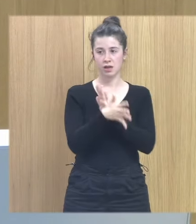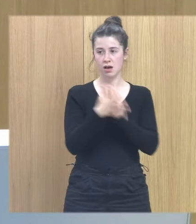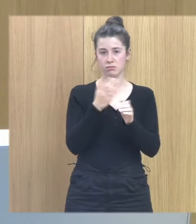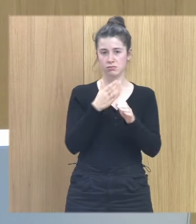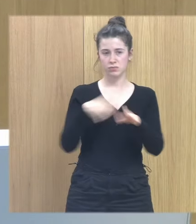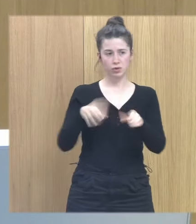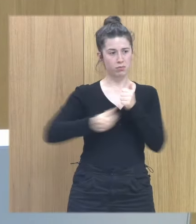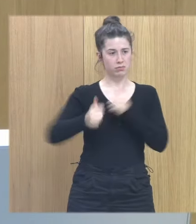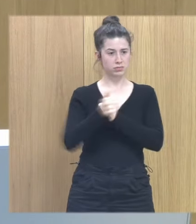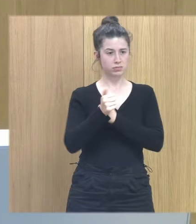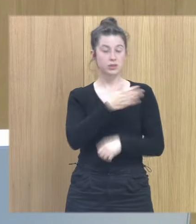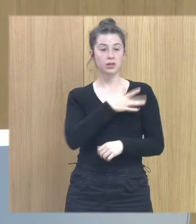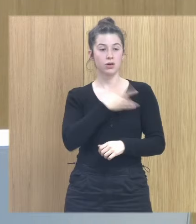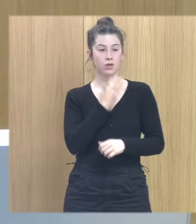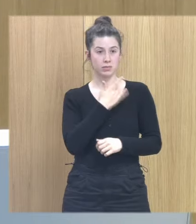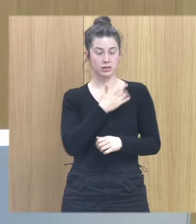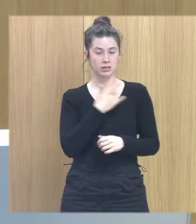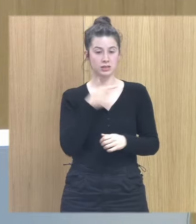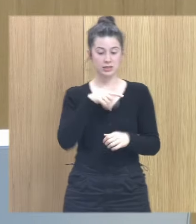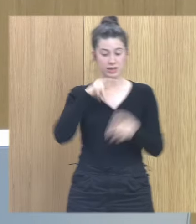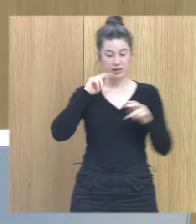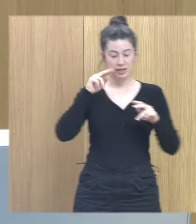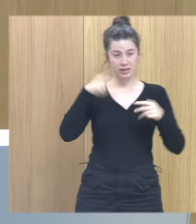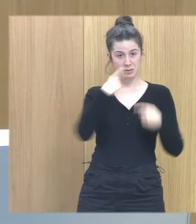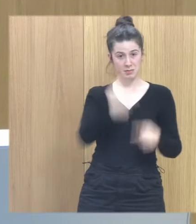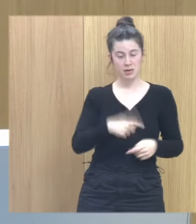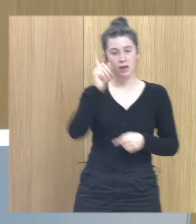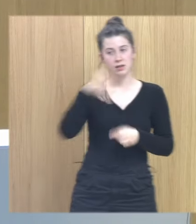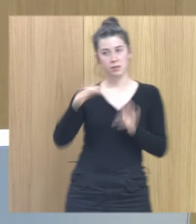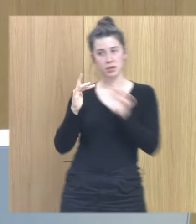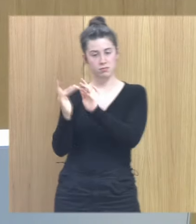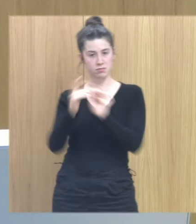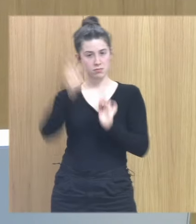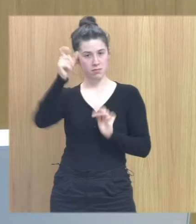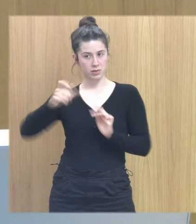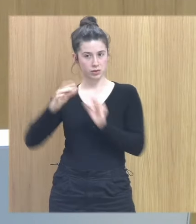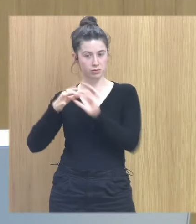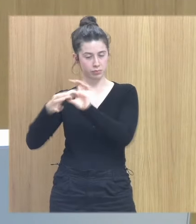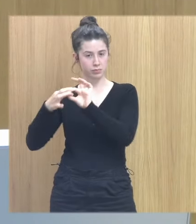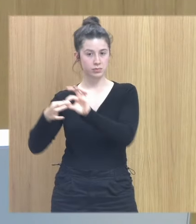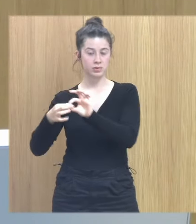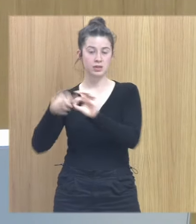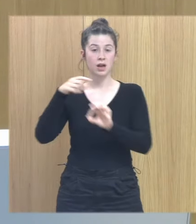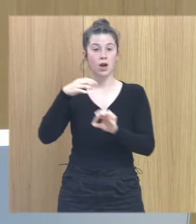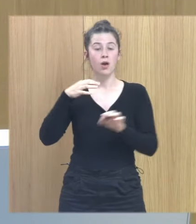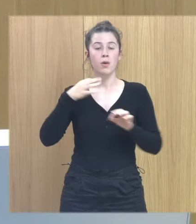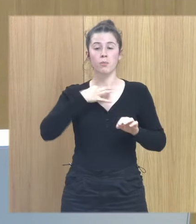compasiva hacia ellos mismos y hacia sus figuras vinculares ojo aunque sus figuras vinculares sean las personas agresoras